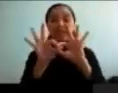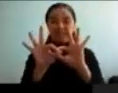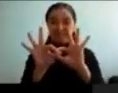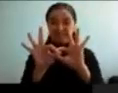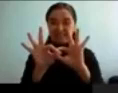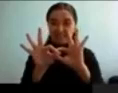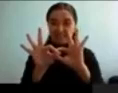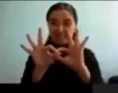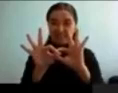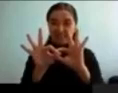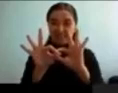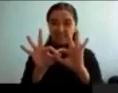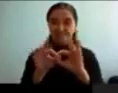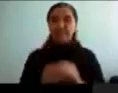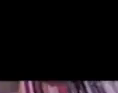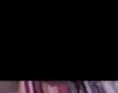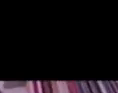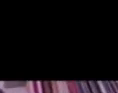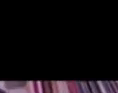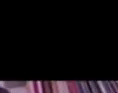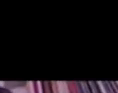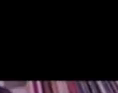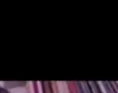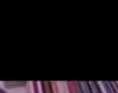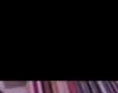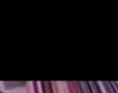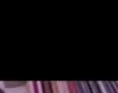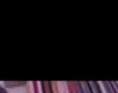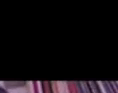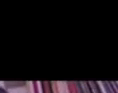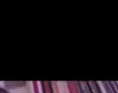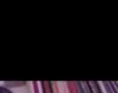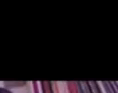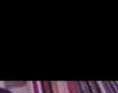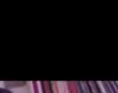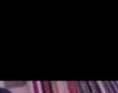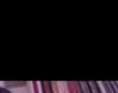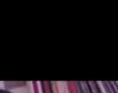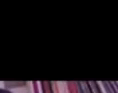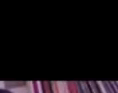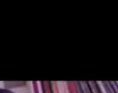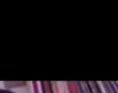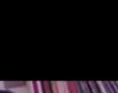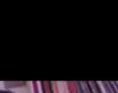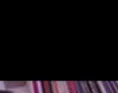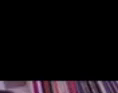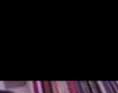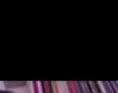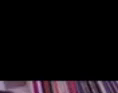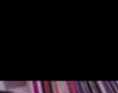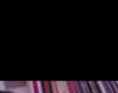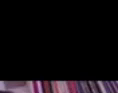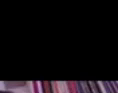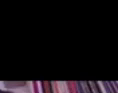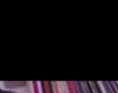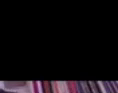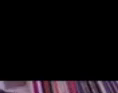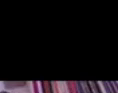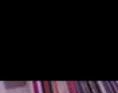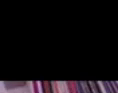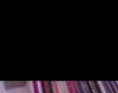Gracias a ti, Tomás. Muy, muy interesante la presentación, muy entretenida. y